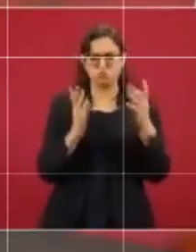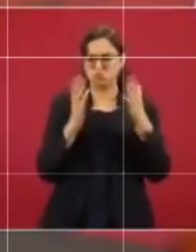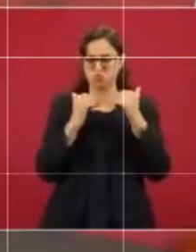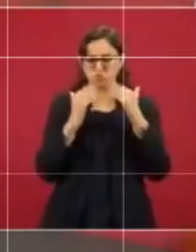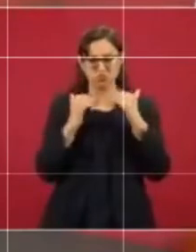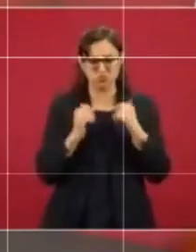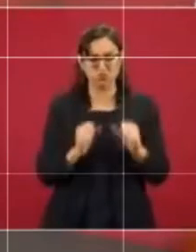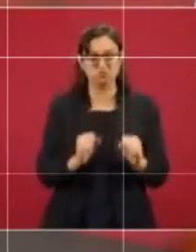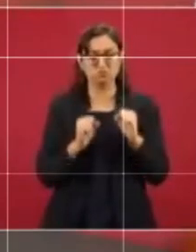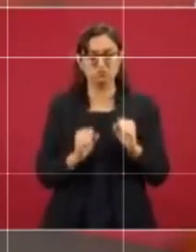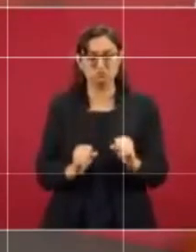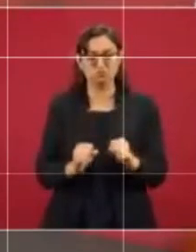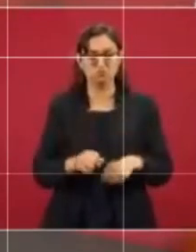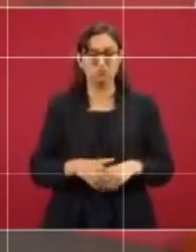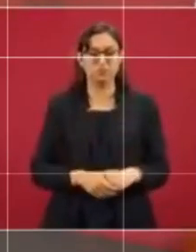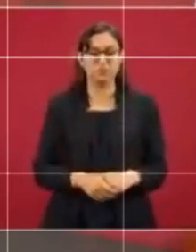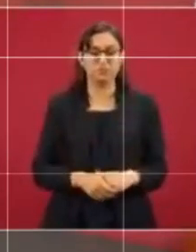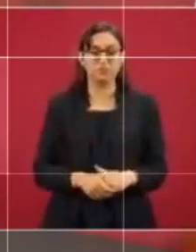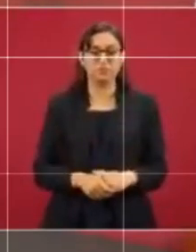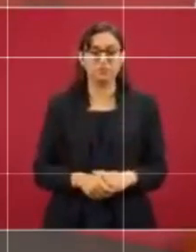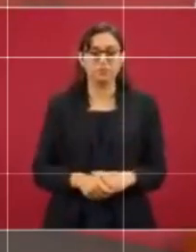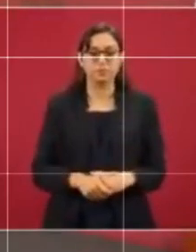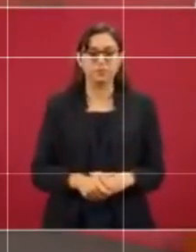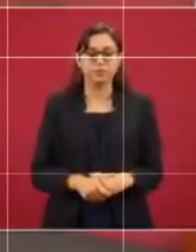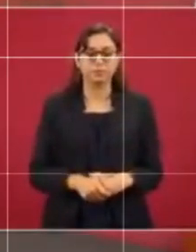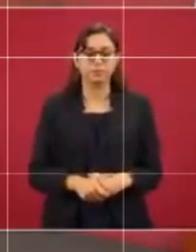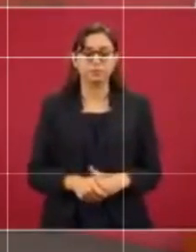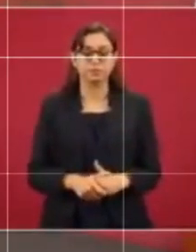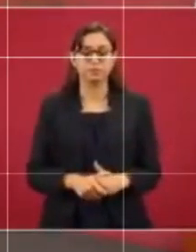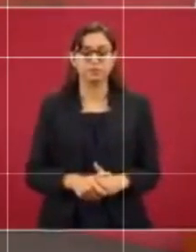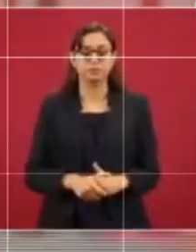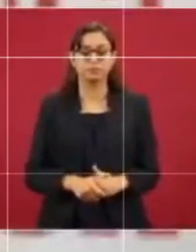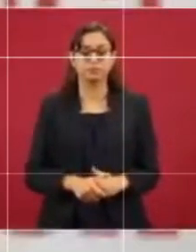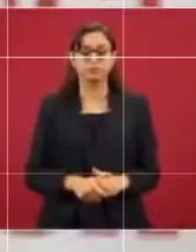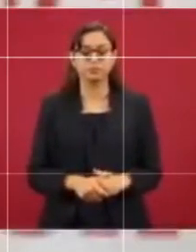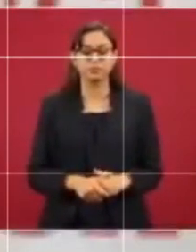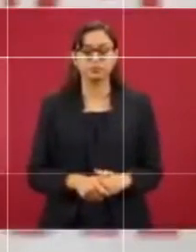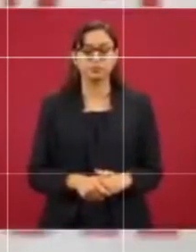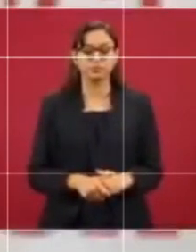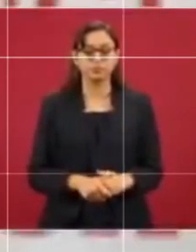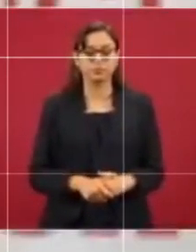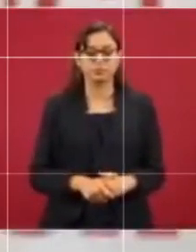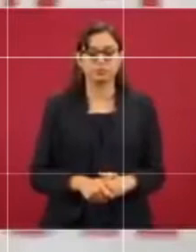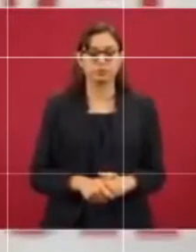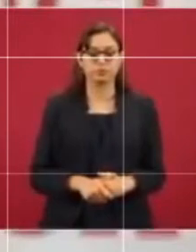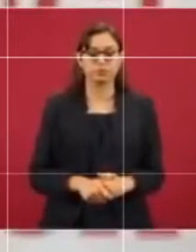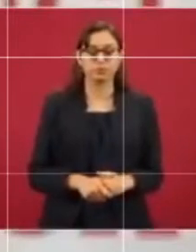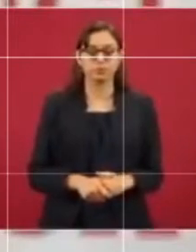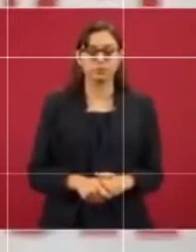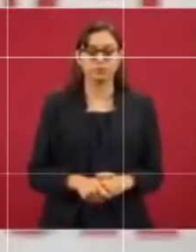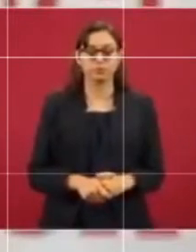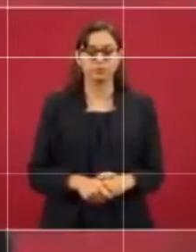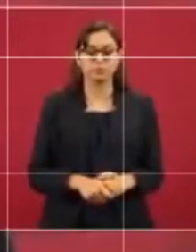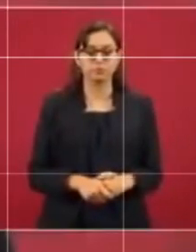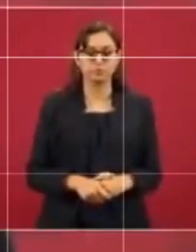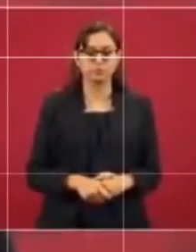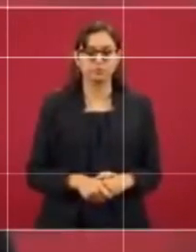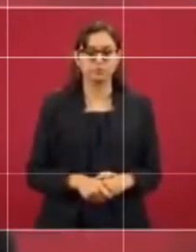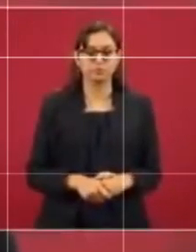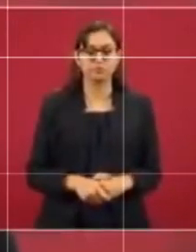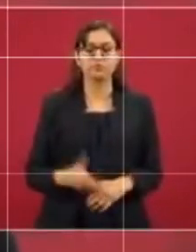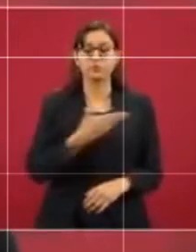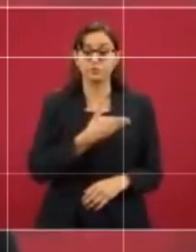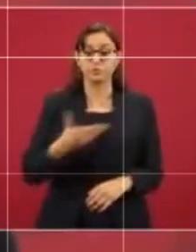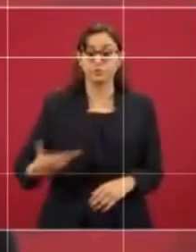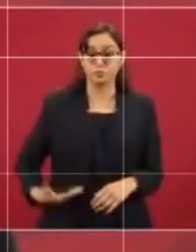Sí, el señor Presidente de la República nos instruyó que dijéramos con prudencia,